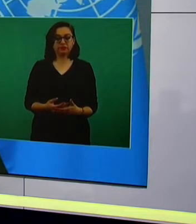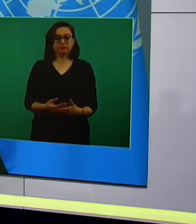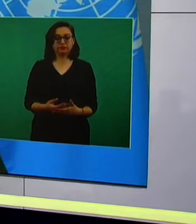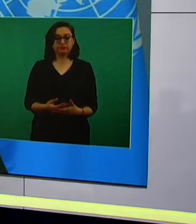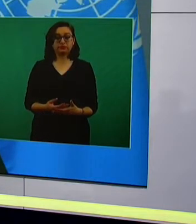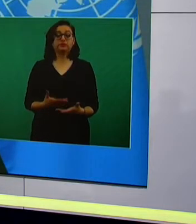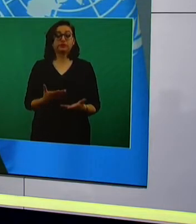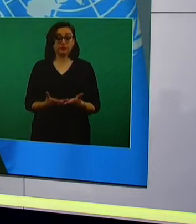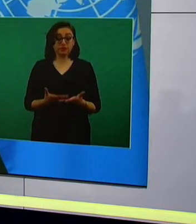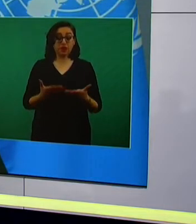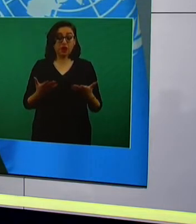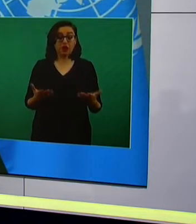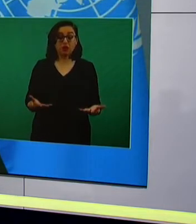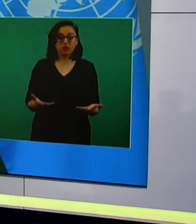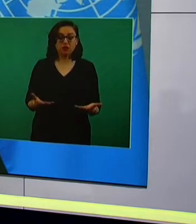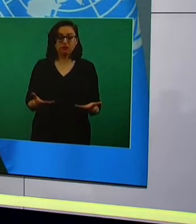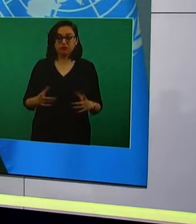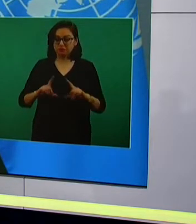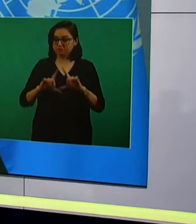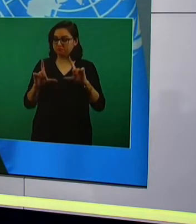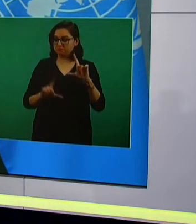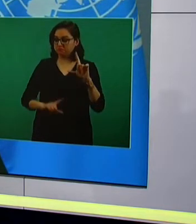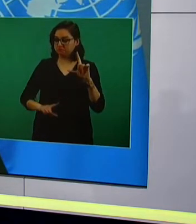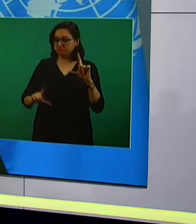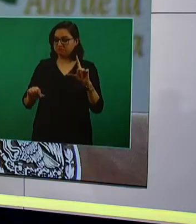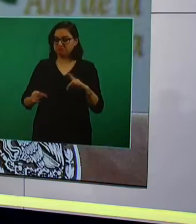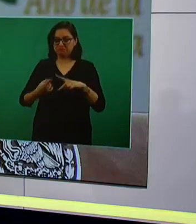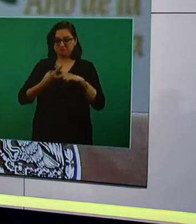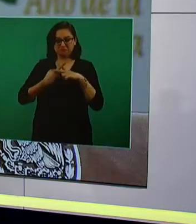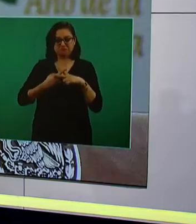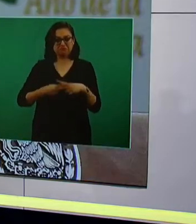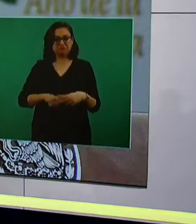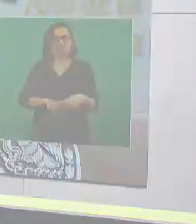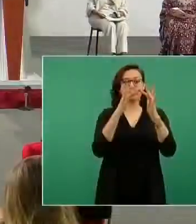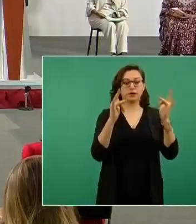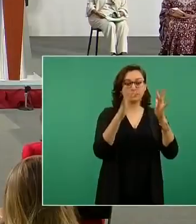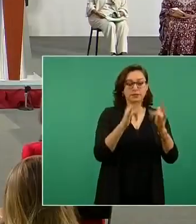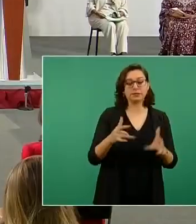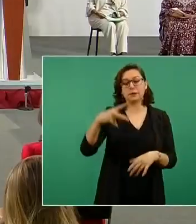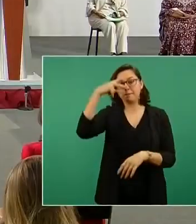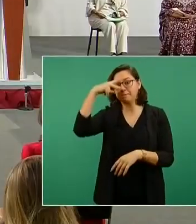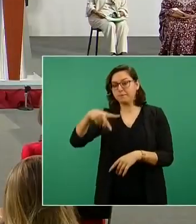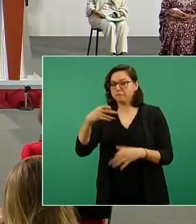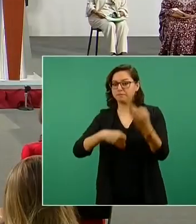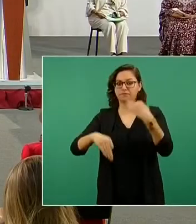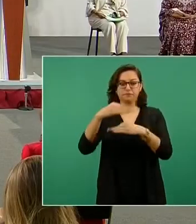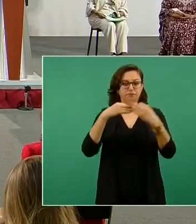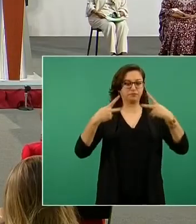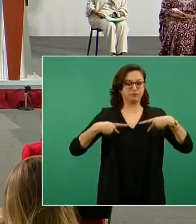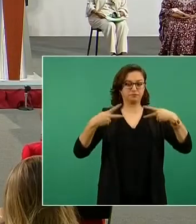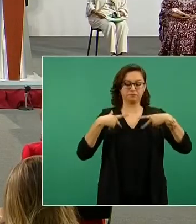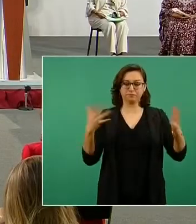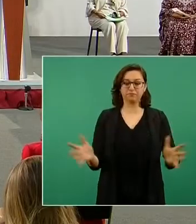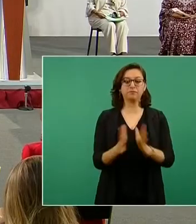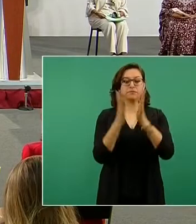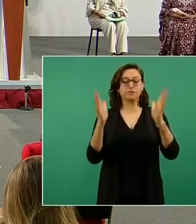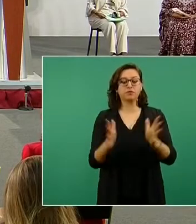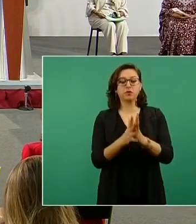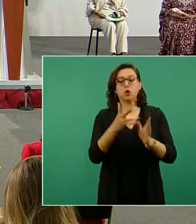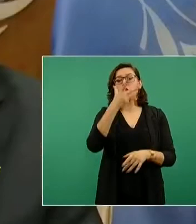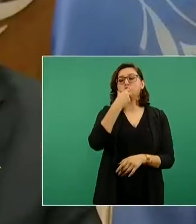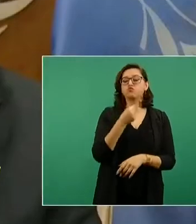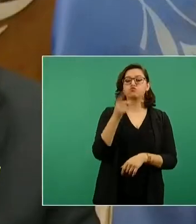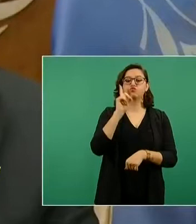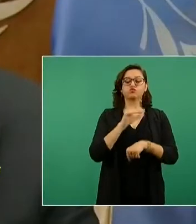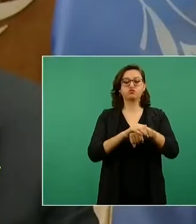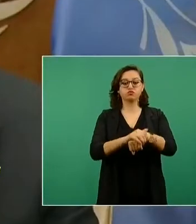salvadoreña en la ciudad de Tulum y aseguró que habrá castigo. Queridas amigas y queridos amigos, hace